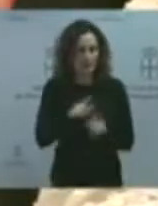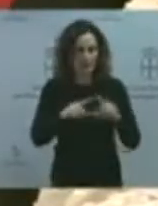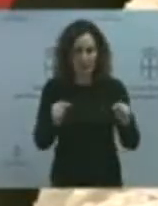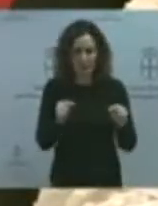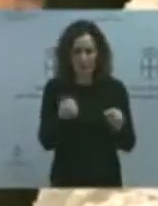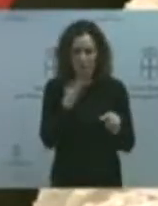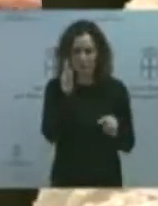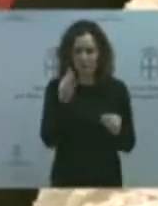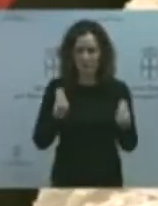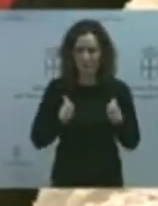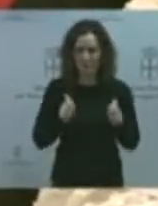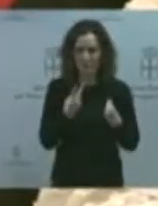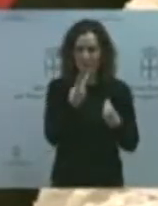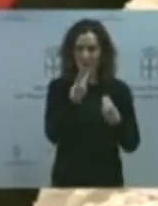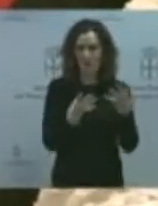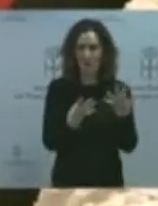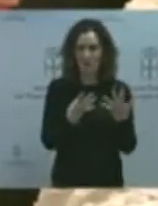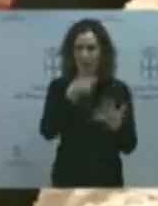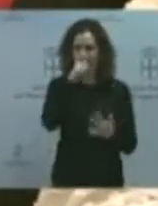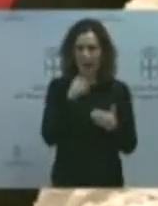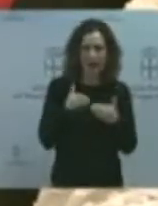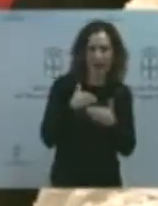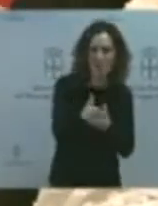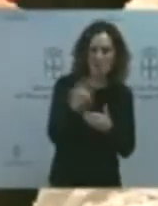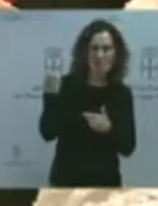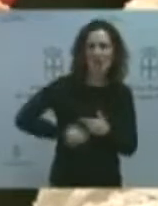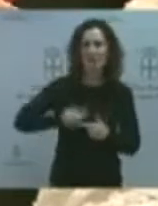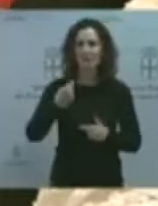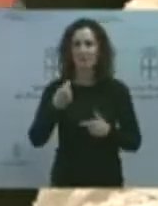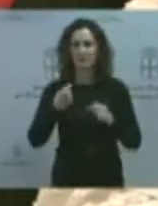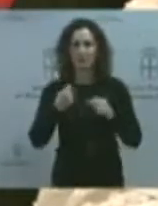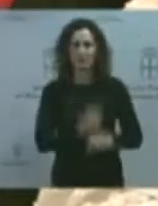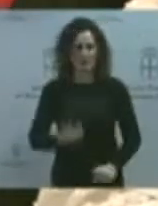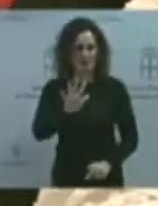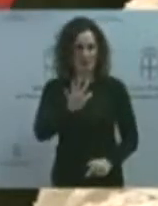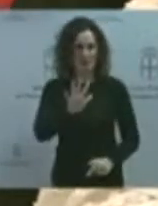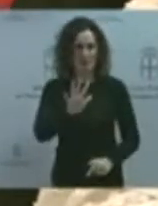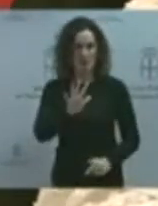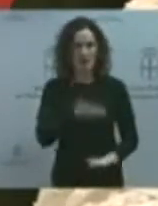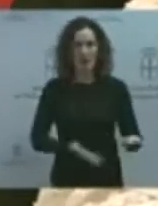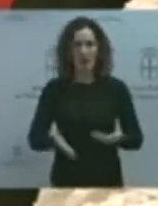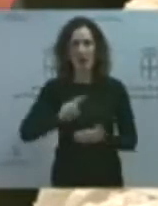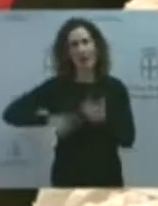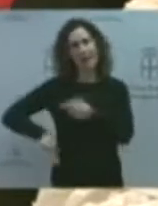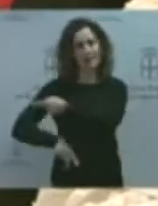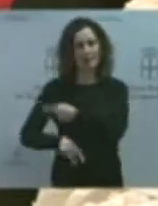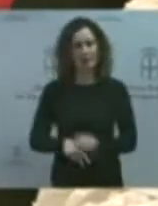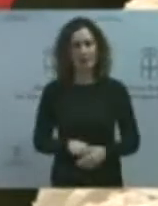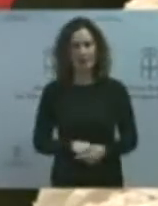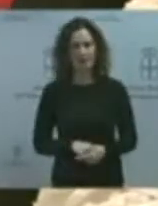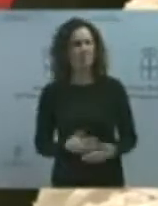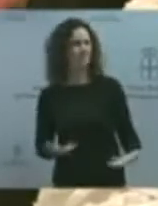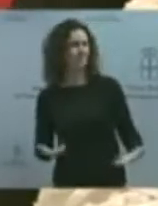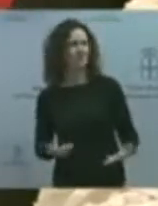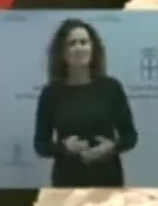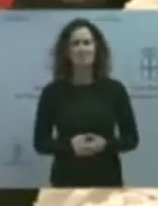más largo y más caro de todo el Estado a cambio de pagar hogares en Galicia. Esto es muy sencillo. Y a partir de ahí hacer una auditoría de una